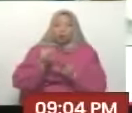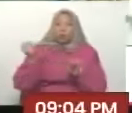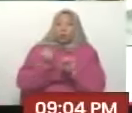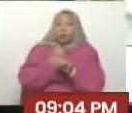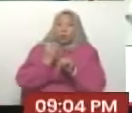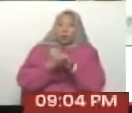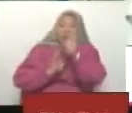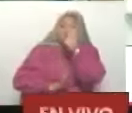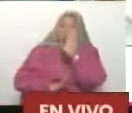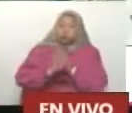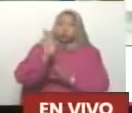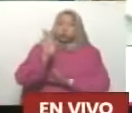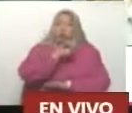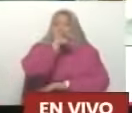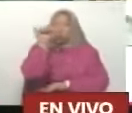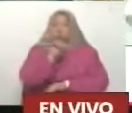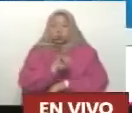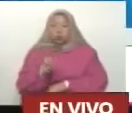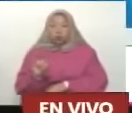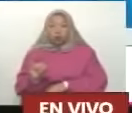recuperar el Zulia de una vez.